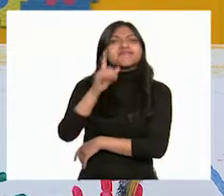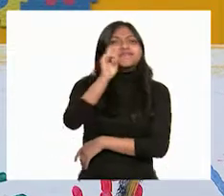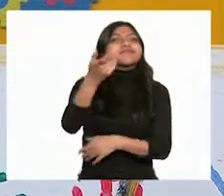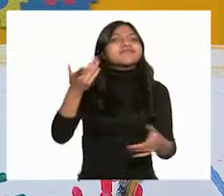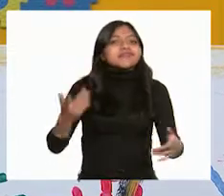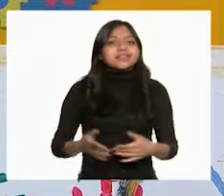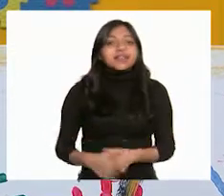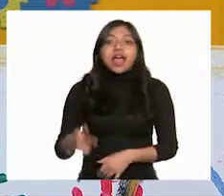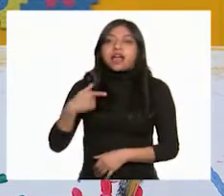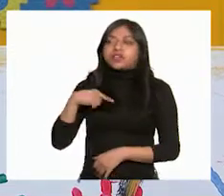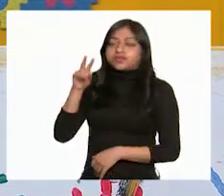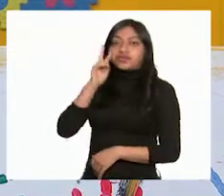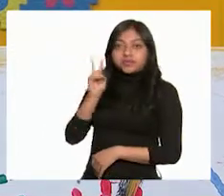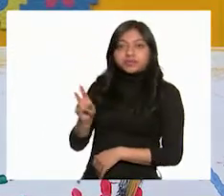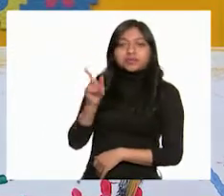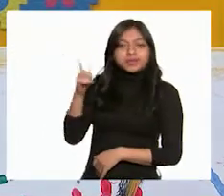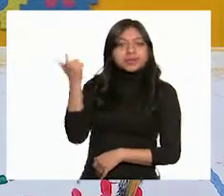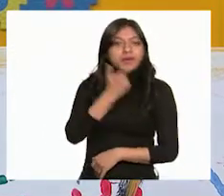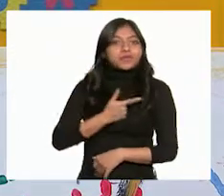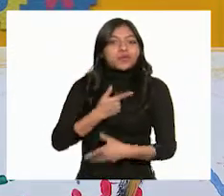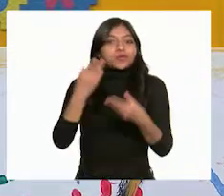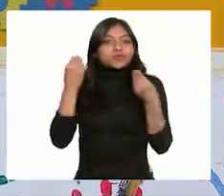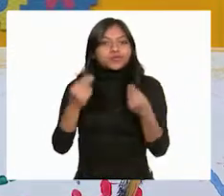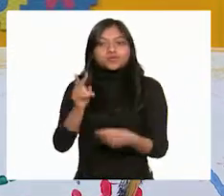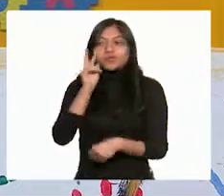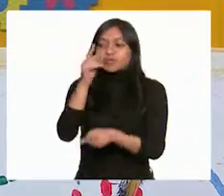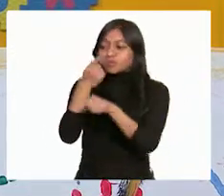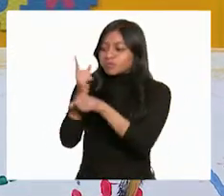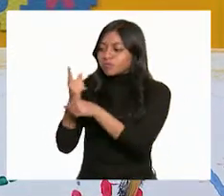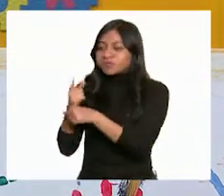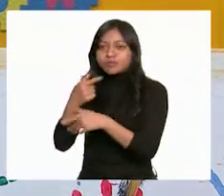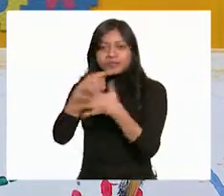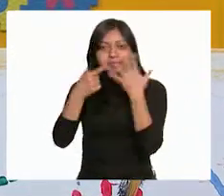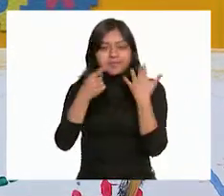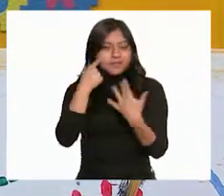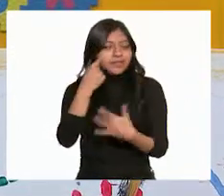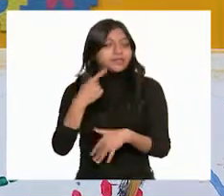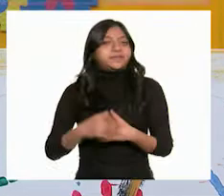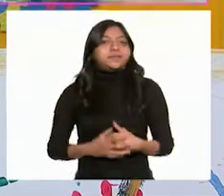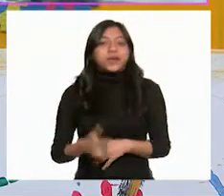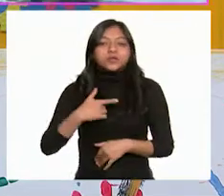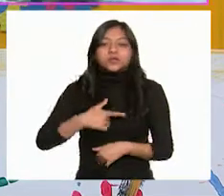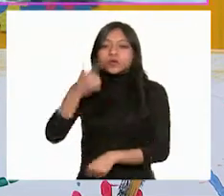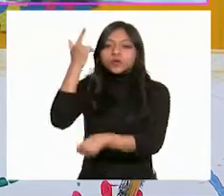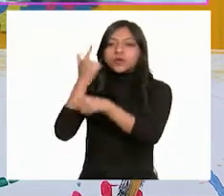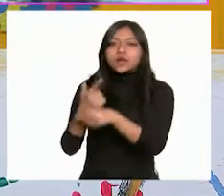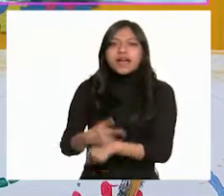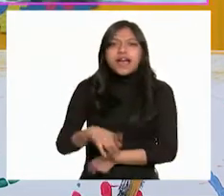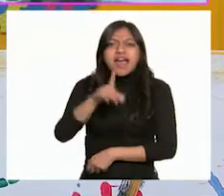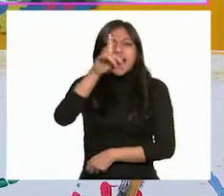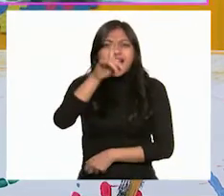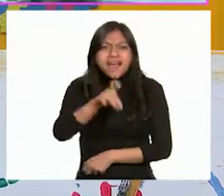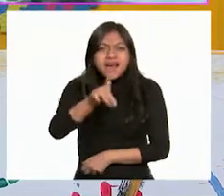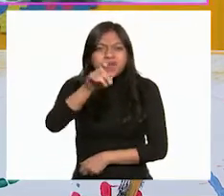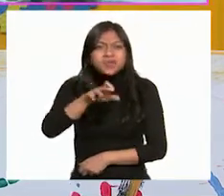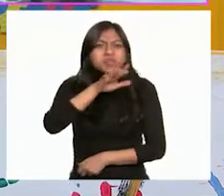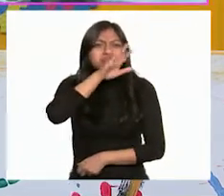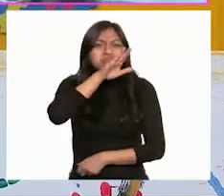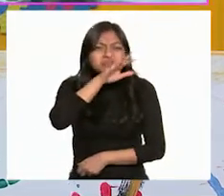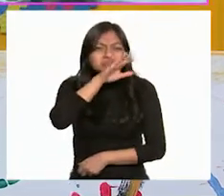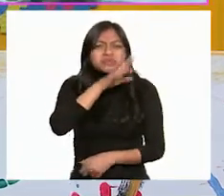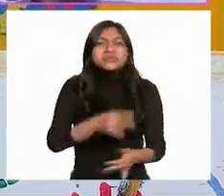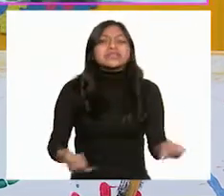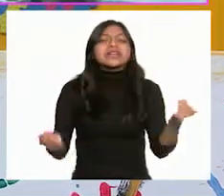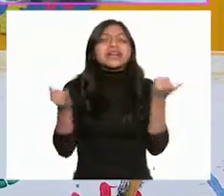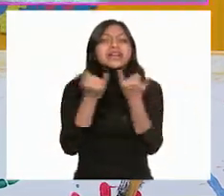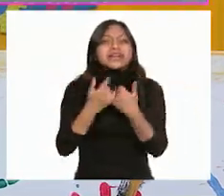me gustó muchísimo y vi varias cosas, maestra. Fíjese, primero el lago sucio y la